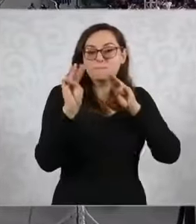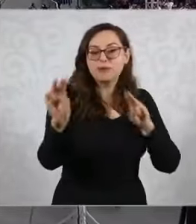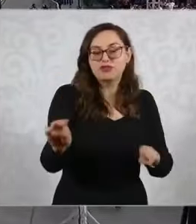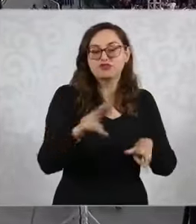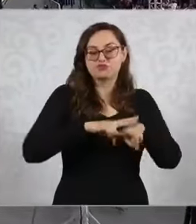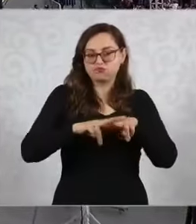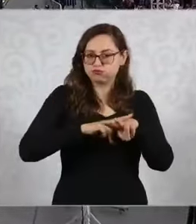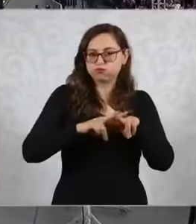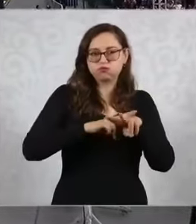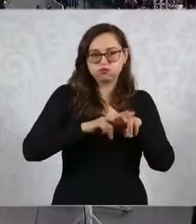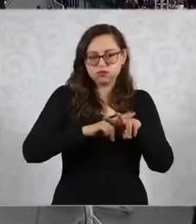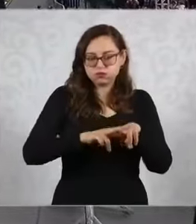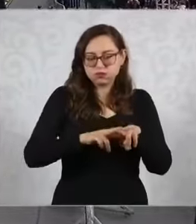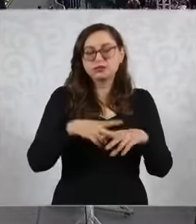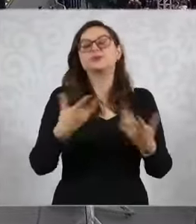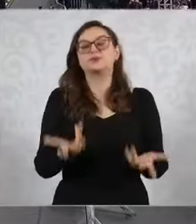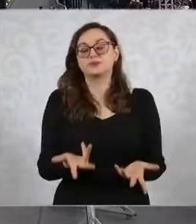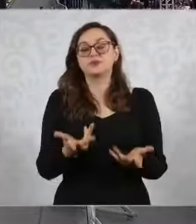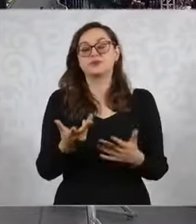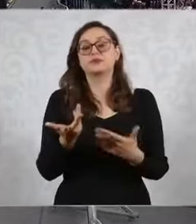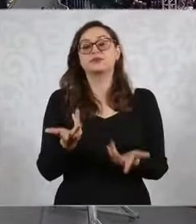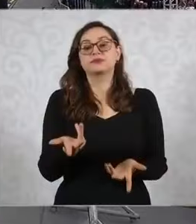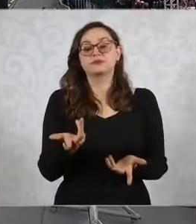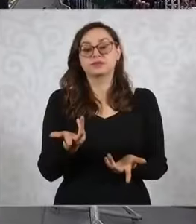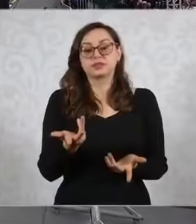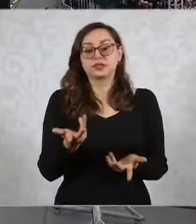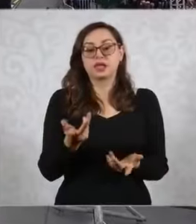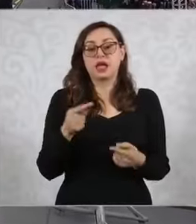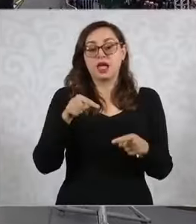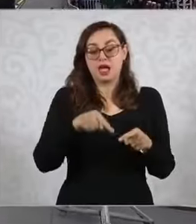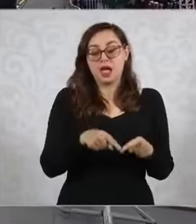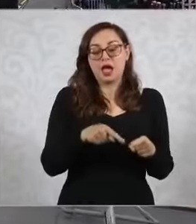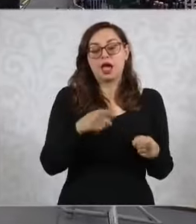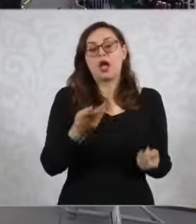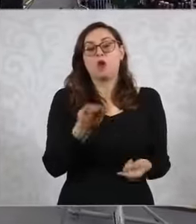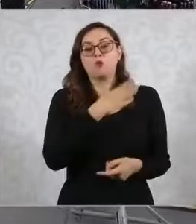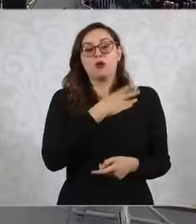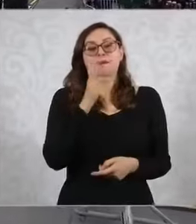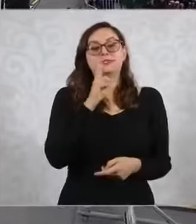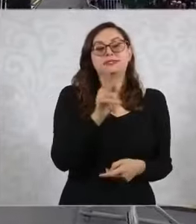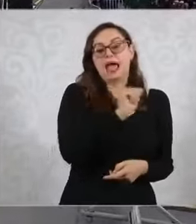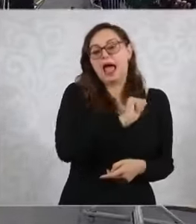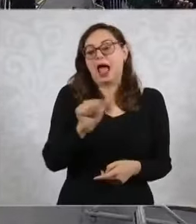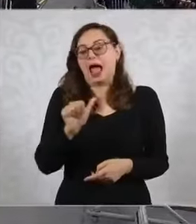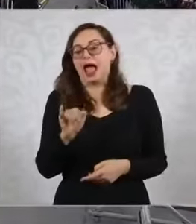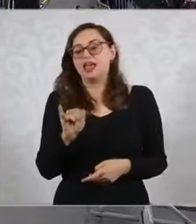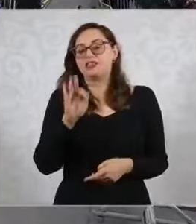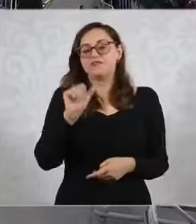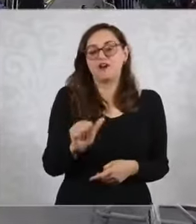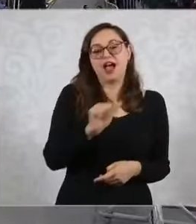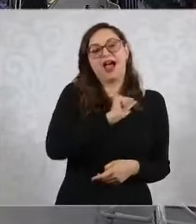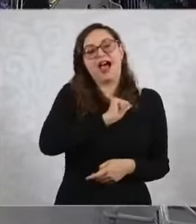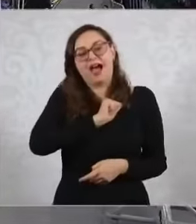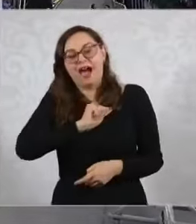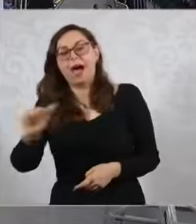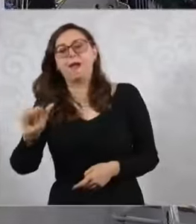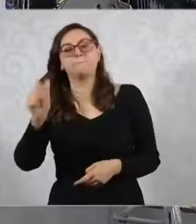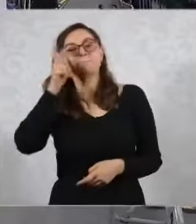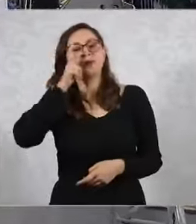Ya lo dije, terminaremos el Buenavista-Aifa y Apachuca y Tizayuca.